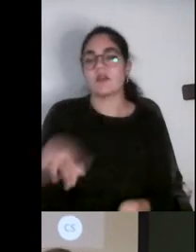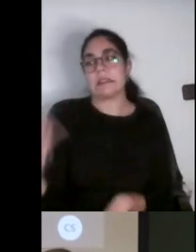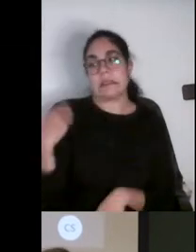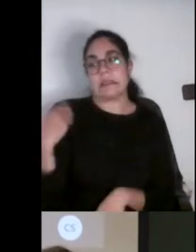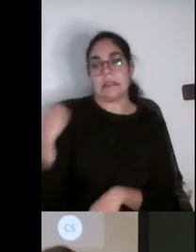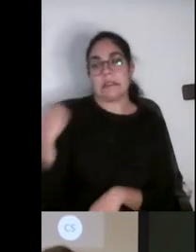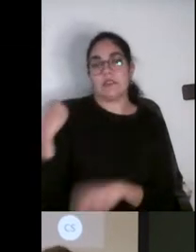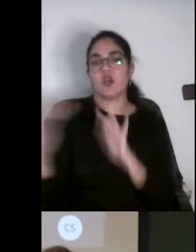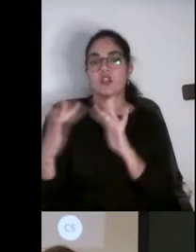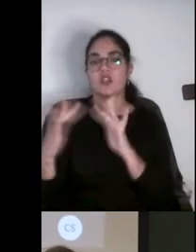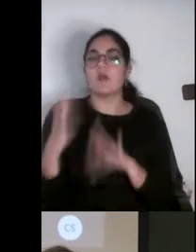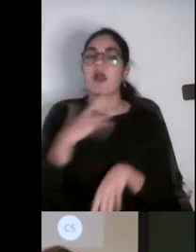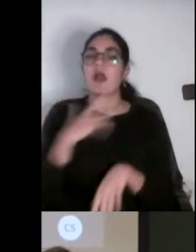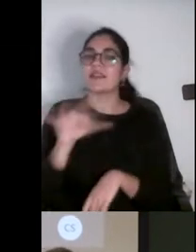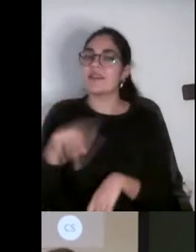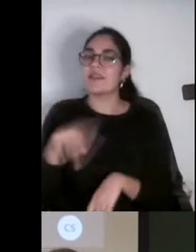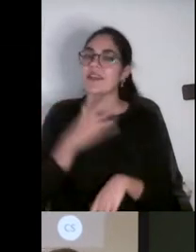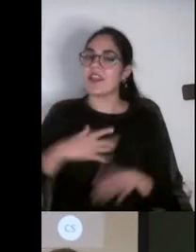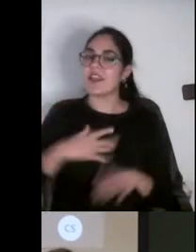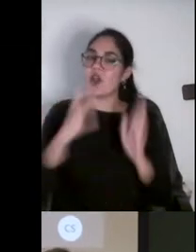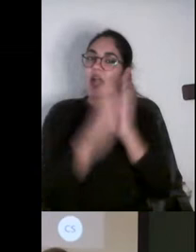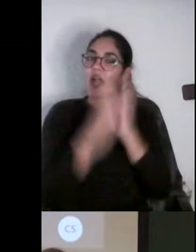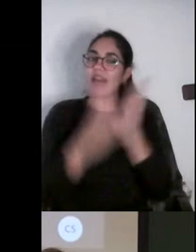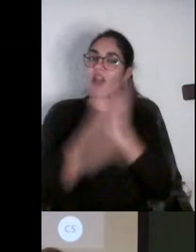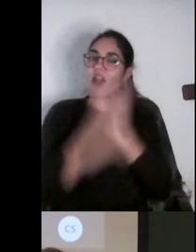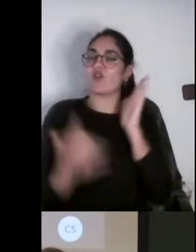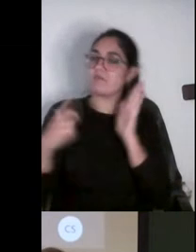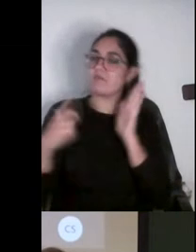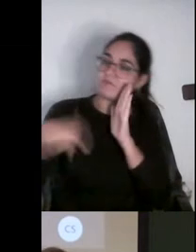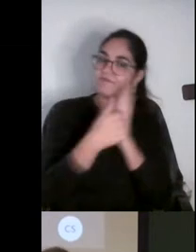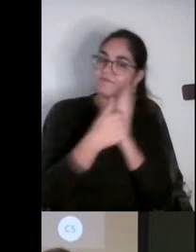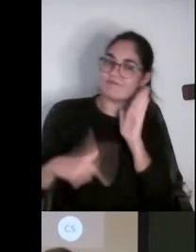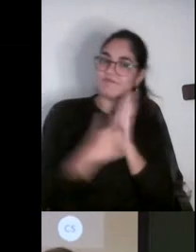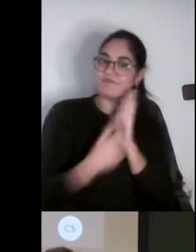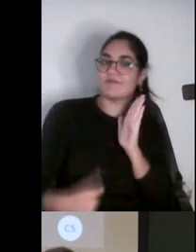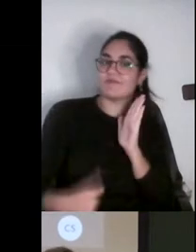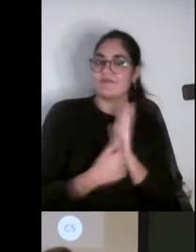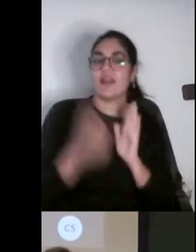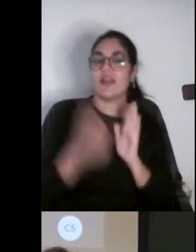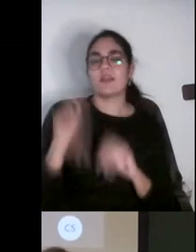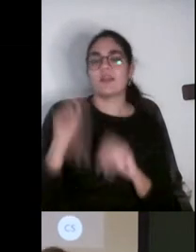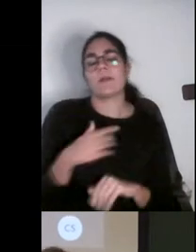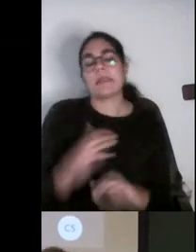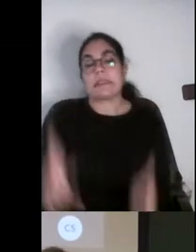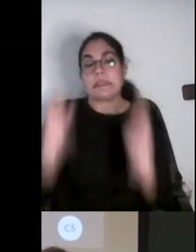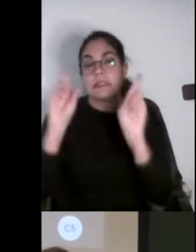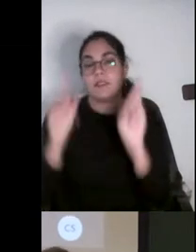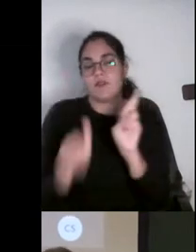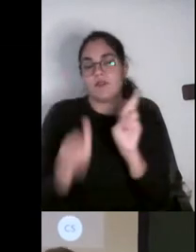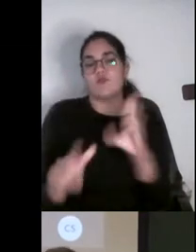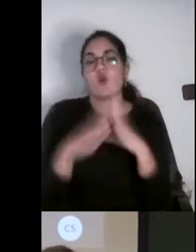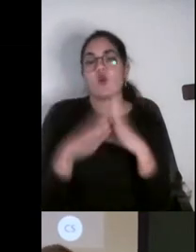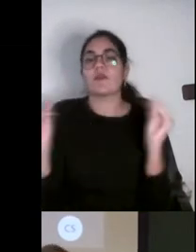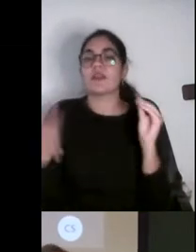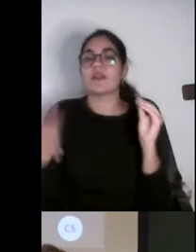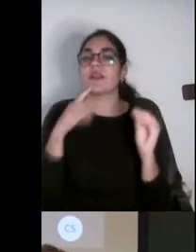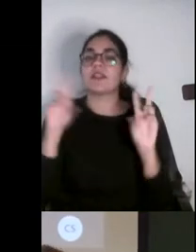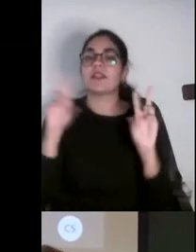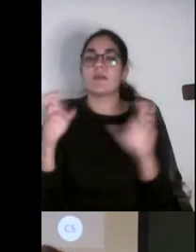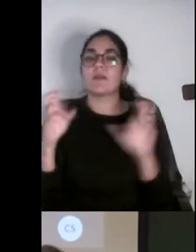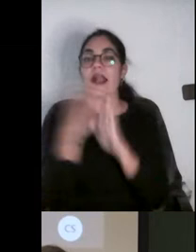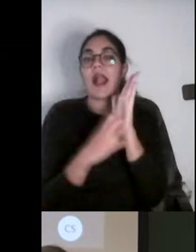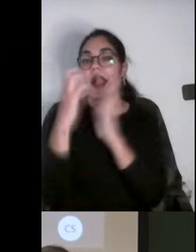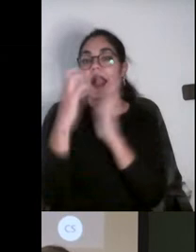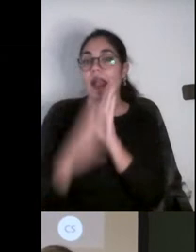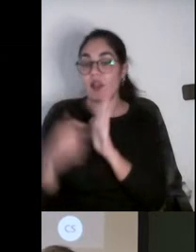el catálogo. Y esperamos que a medio plazo la universidad también incentive el estar en ese catálogo y contribuir de esta manera a nuestras